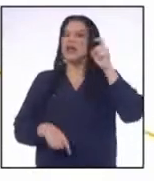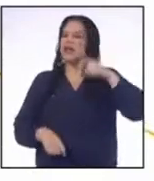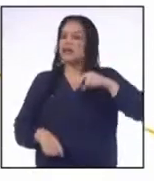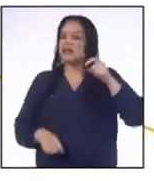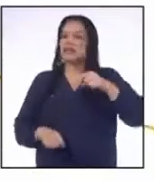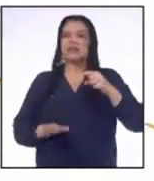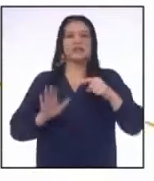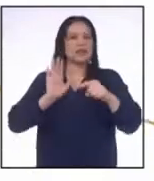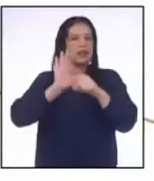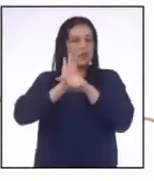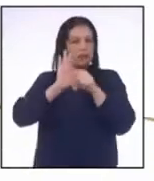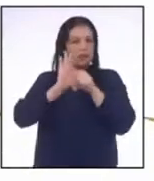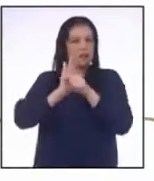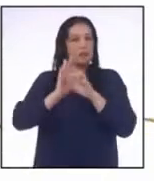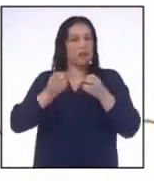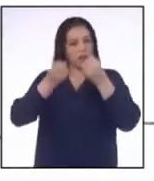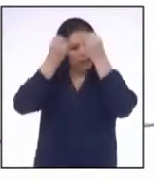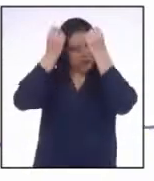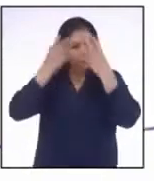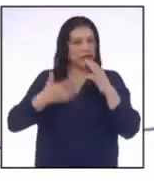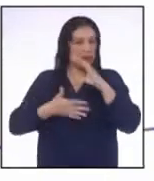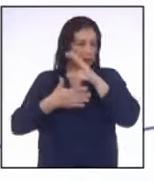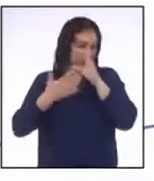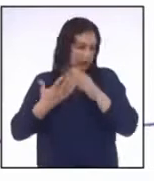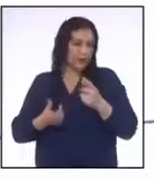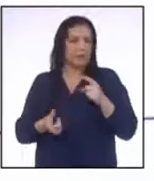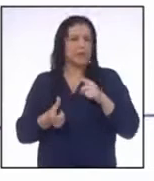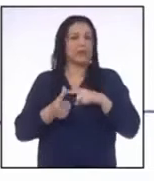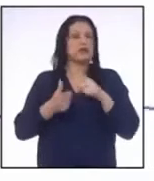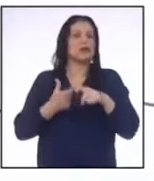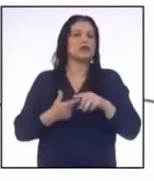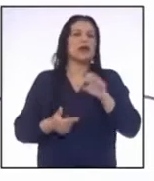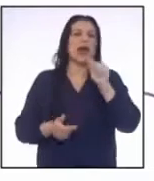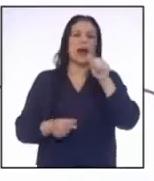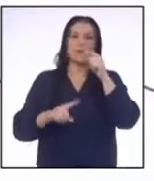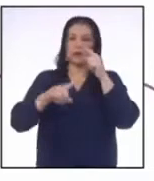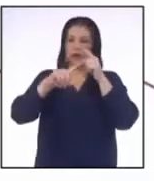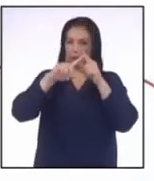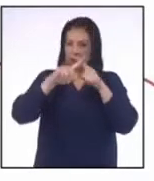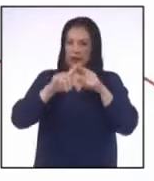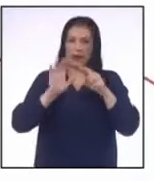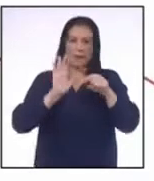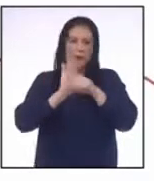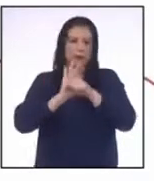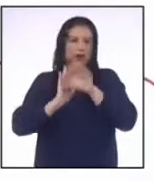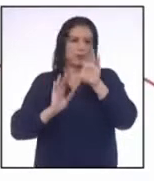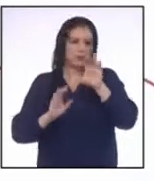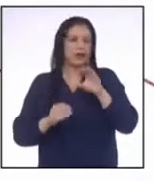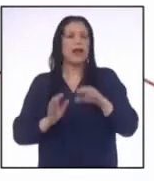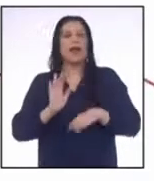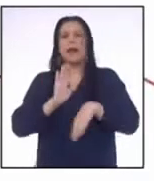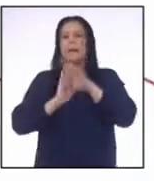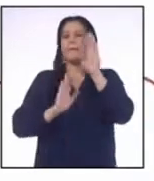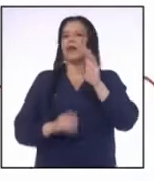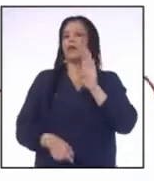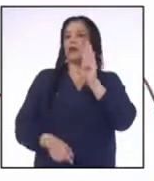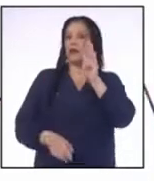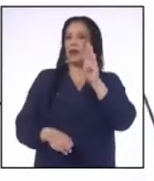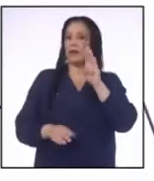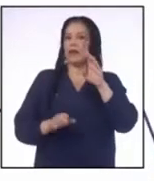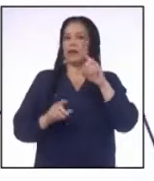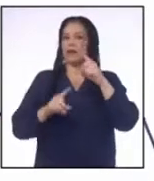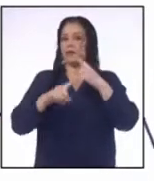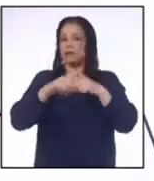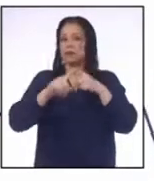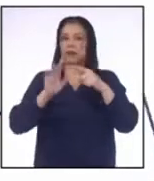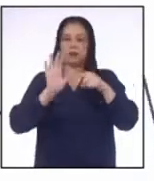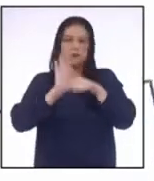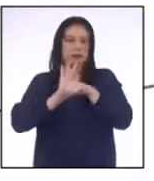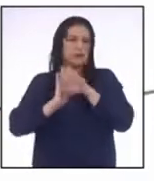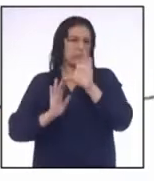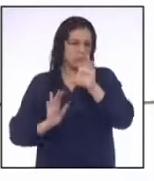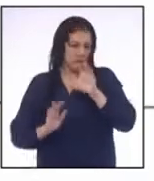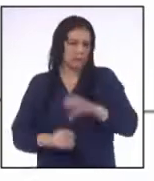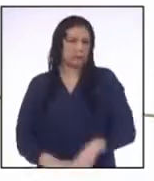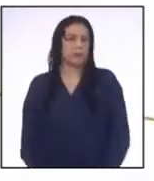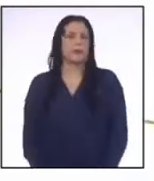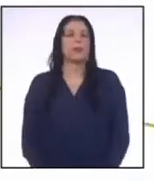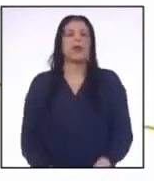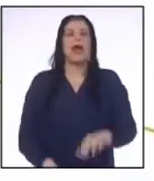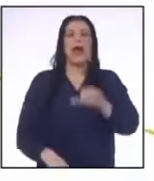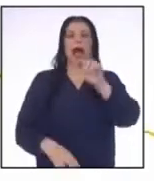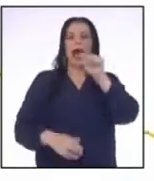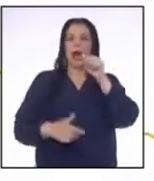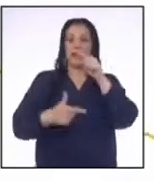negativo Para que se cumpla la propiedad Entonces A multiplicado por menos C Es mayor que B multiplicado por menos C Y